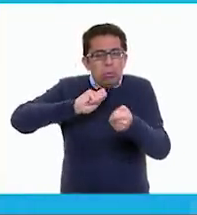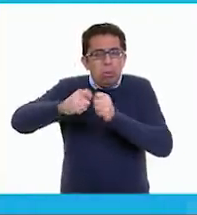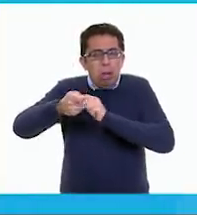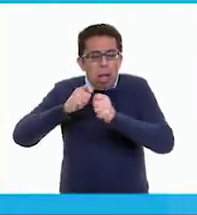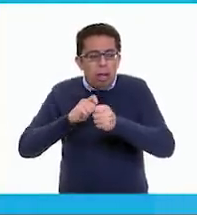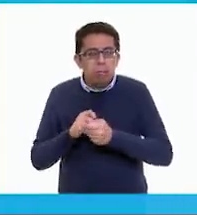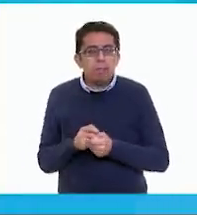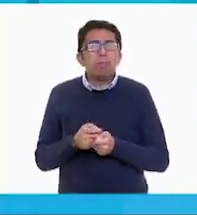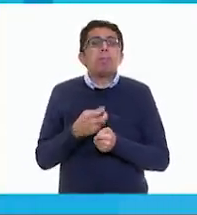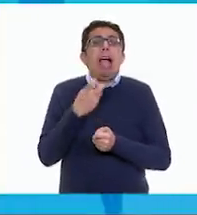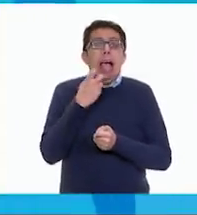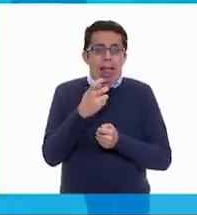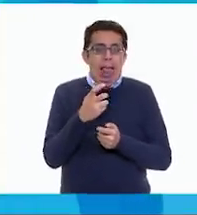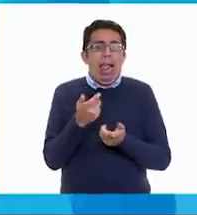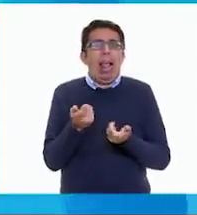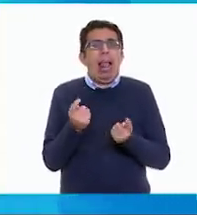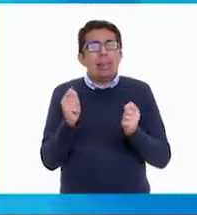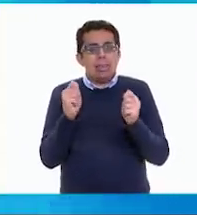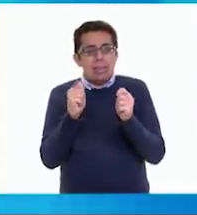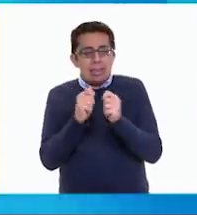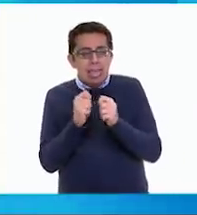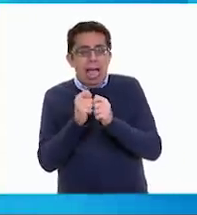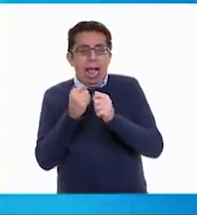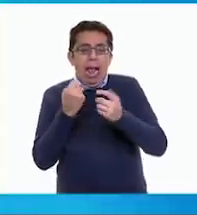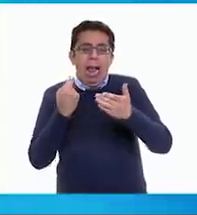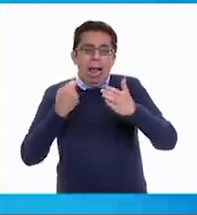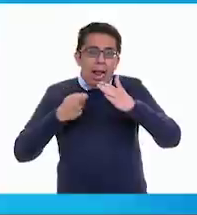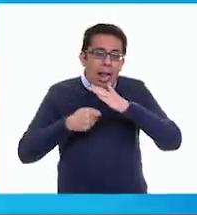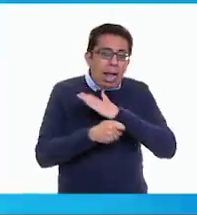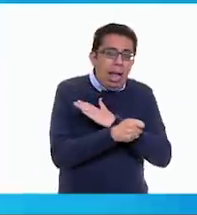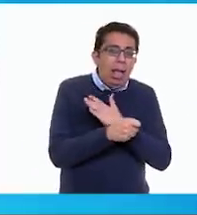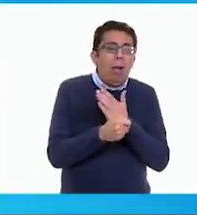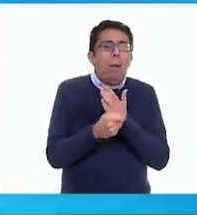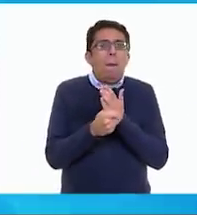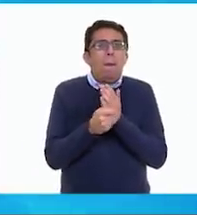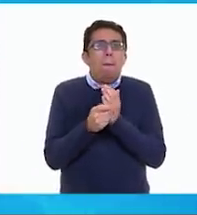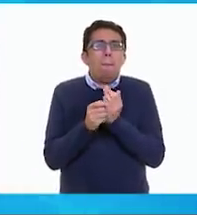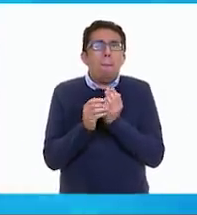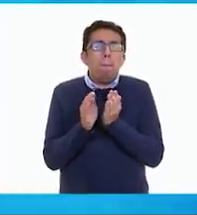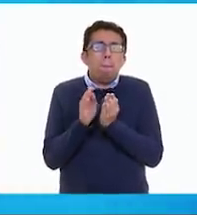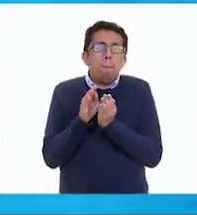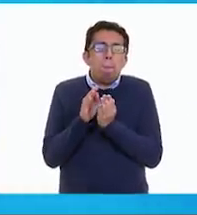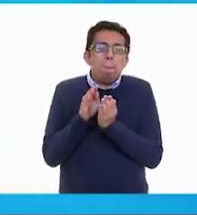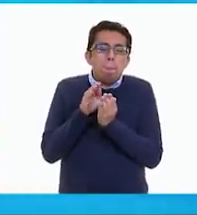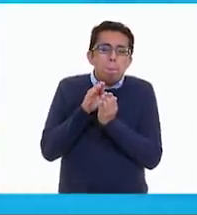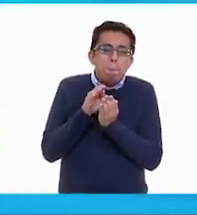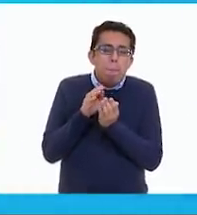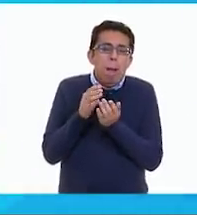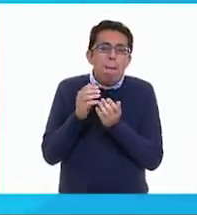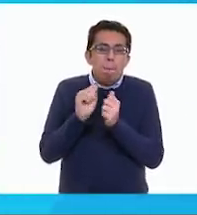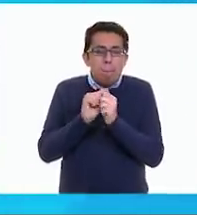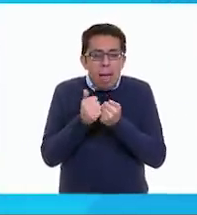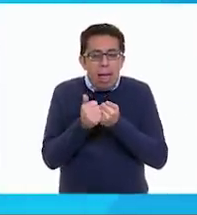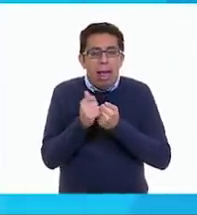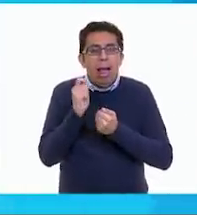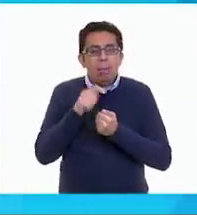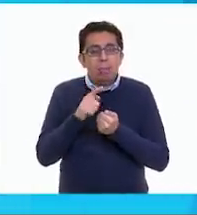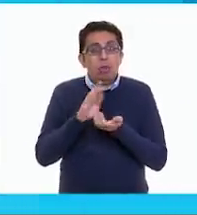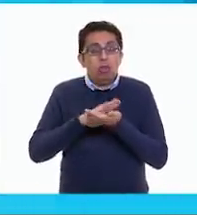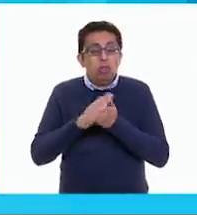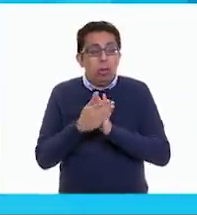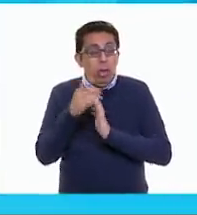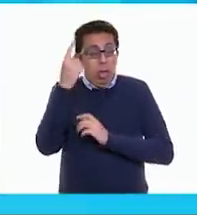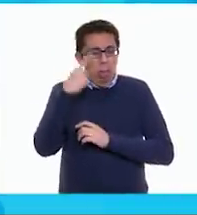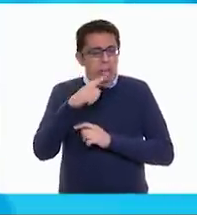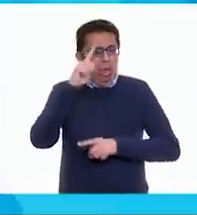tía te mandó un bolillo, este, totopos, para que se te pasen las ñáñaras. Ñáñaras.